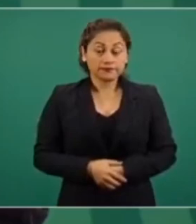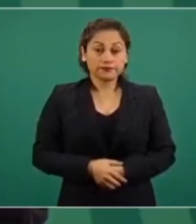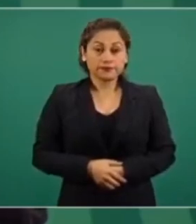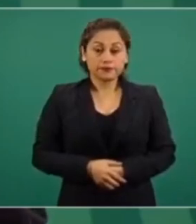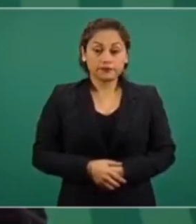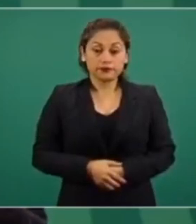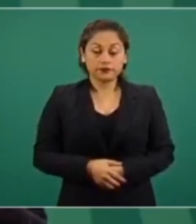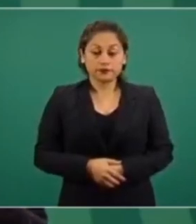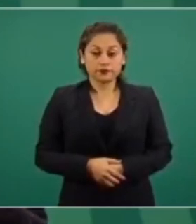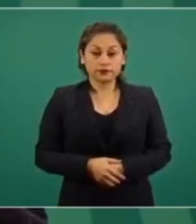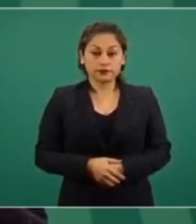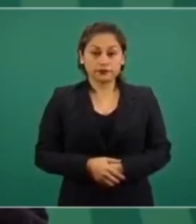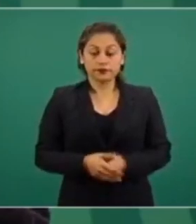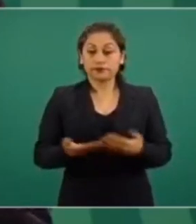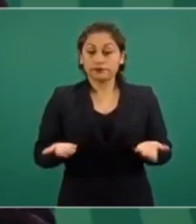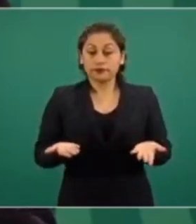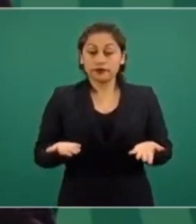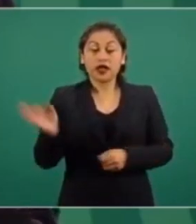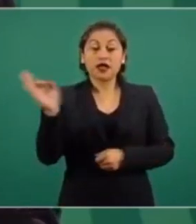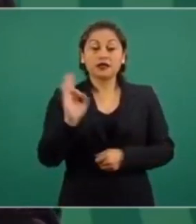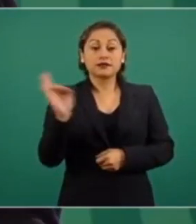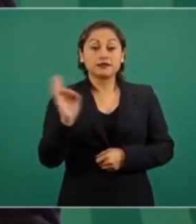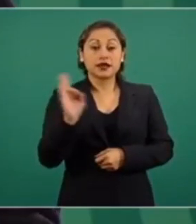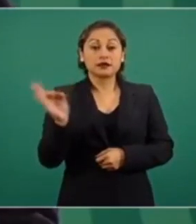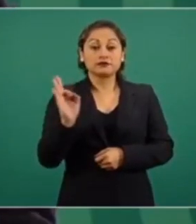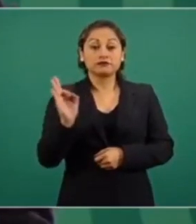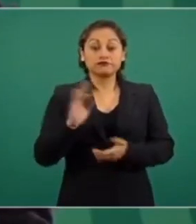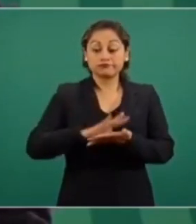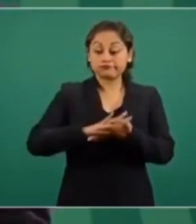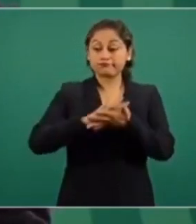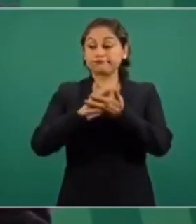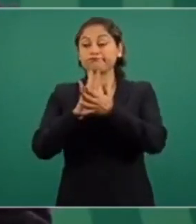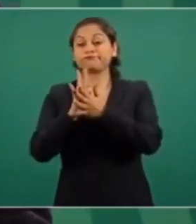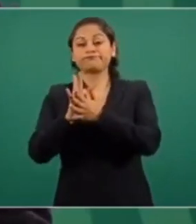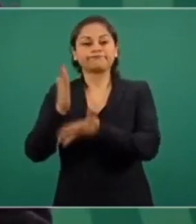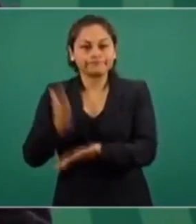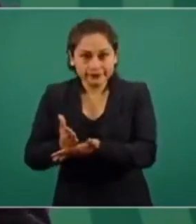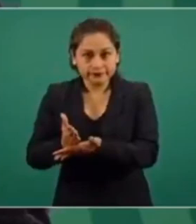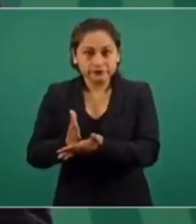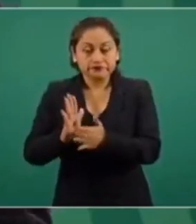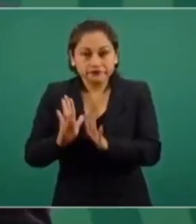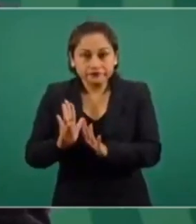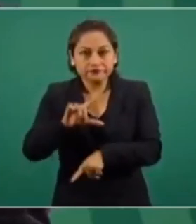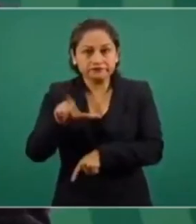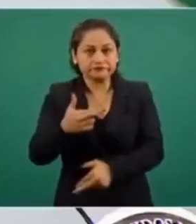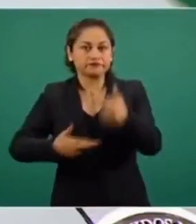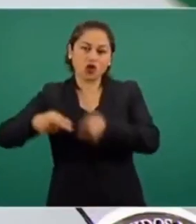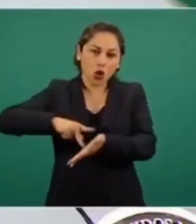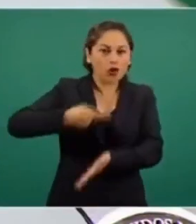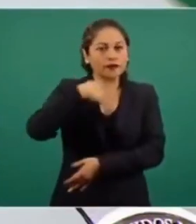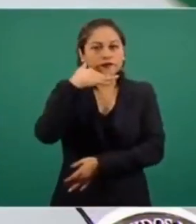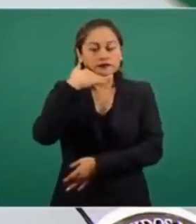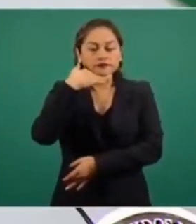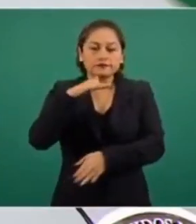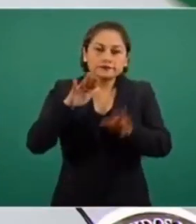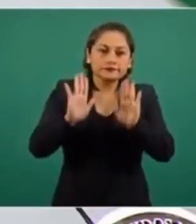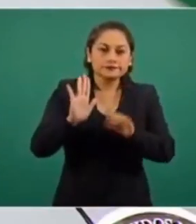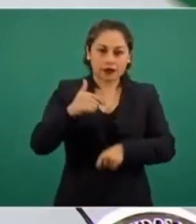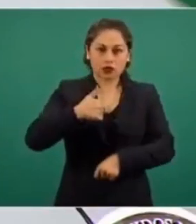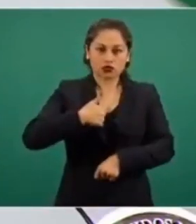y se detiene la transformación y se regresa al régimen de corrupción. Yo apuesto que no, porque yo